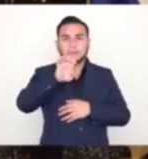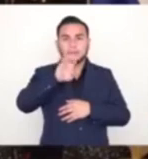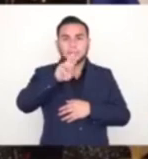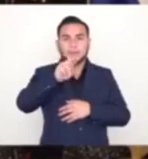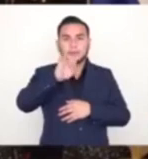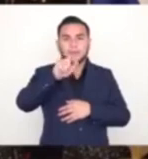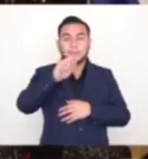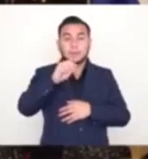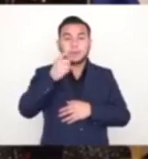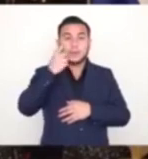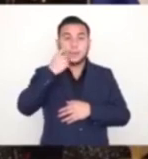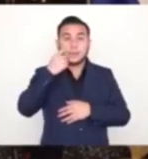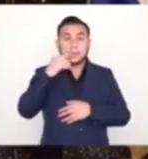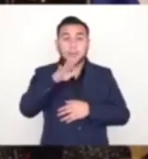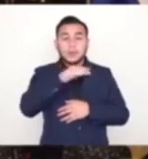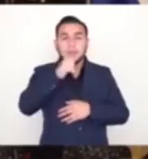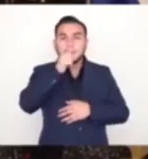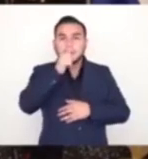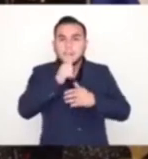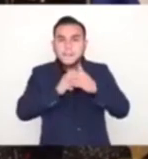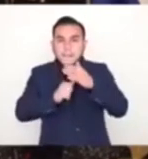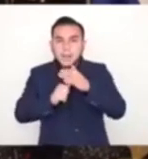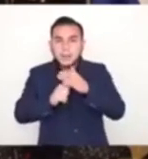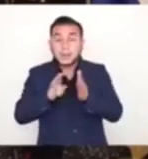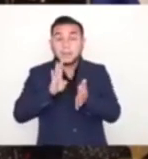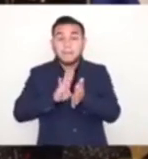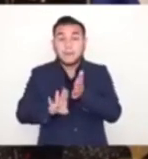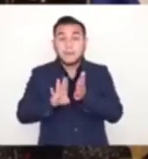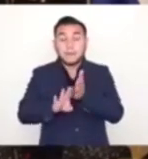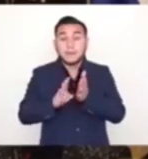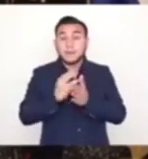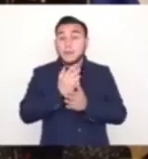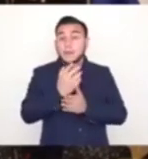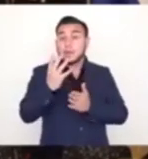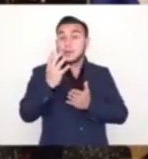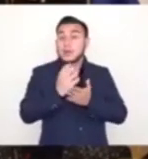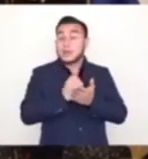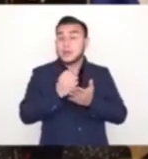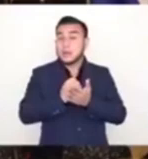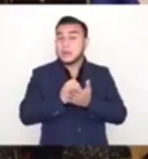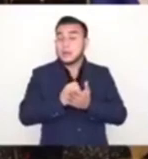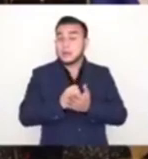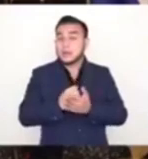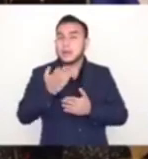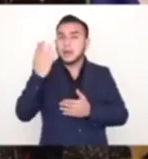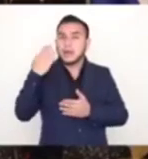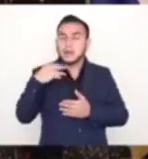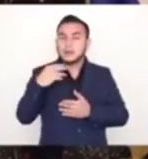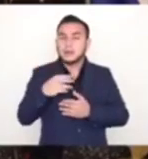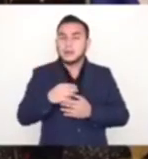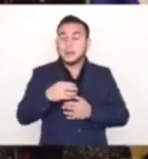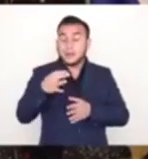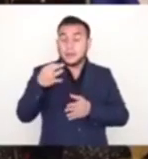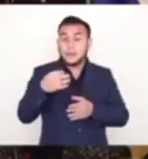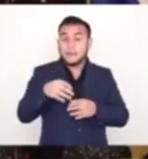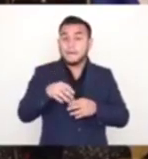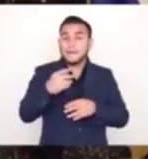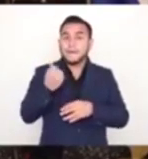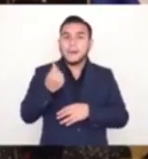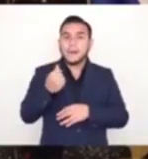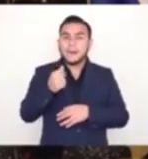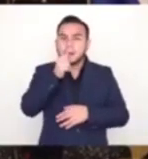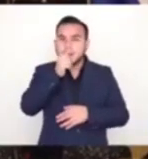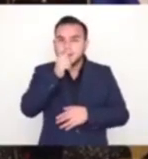tenía una casa secreta ahí en San Benito, eso se pagaba de los impuestos de los salvadoreños, de la extinta partida secreta, de la extinta partida nosotros en nuestro primer